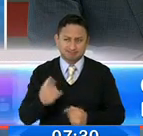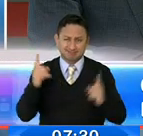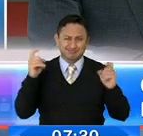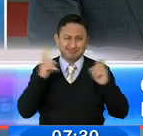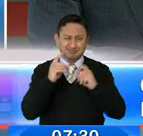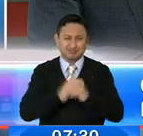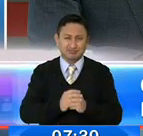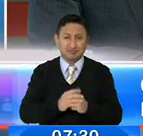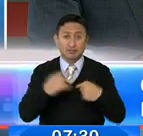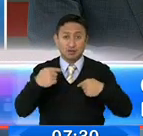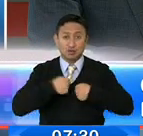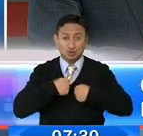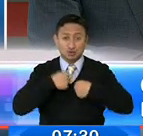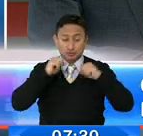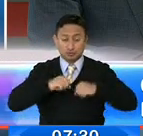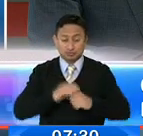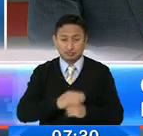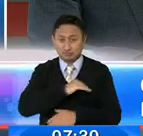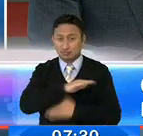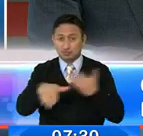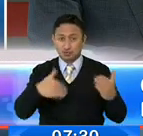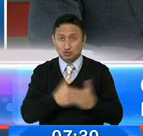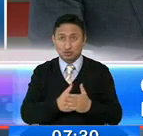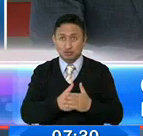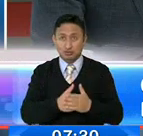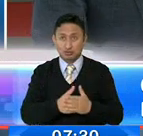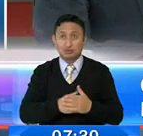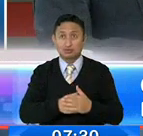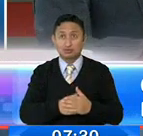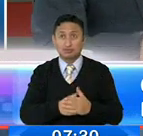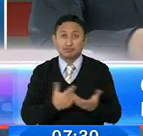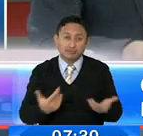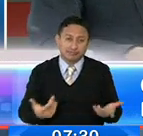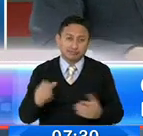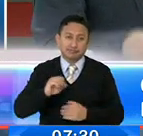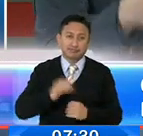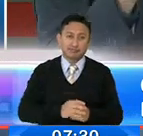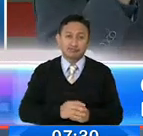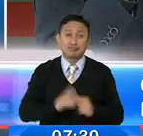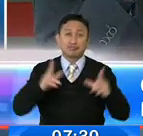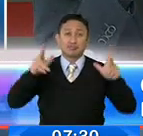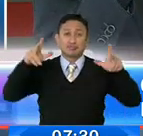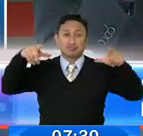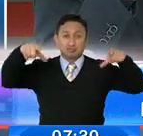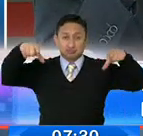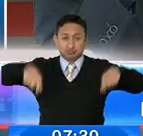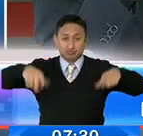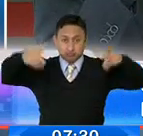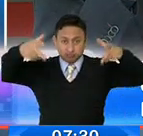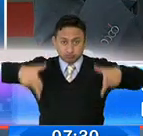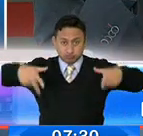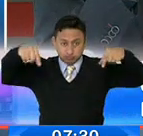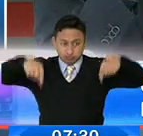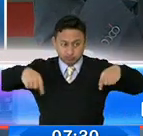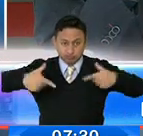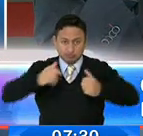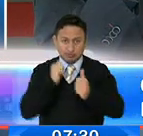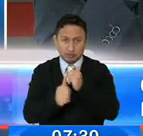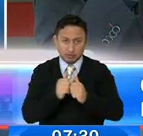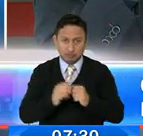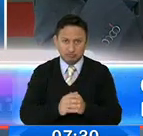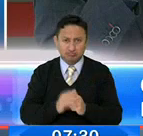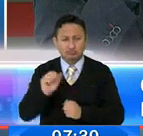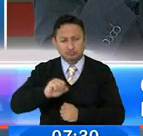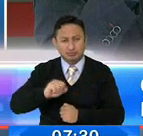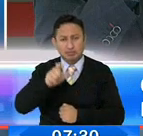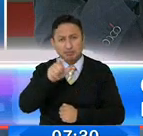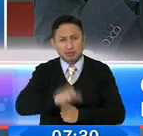¿no? Porque cuando nosotros llegamos y todos están, nos toca ponerlas, y generalmente son en las canchas, en las canchas deportivas. Y eso sí llamo también un